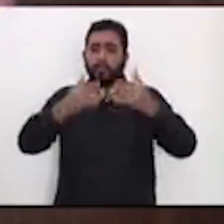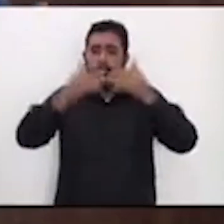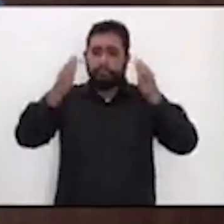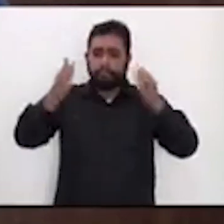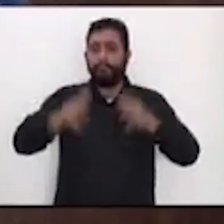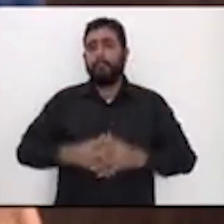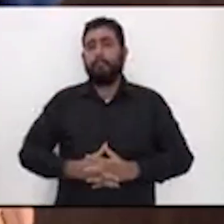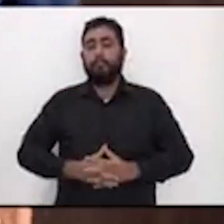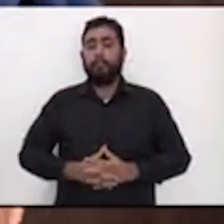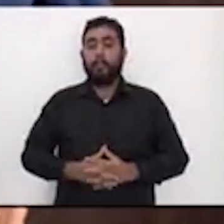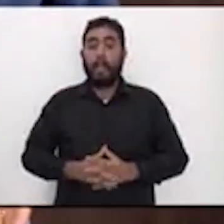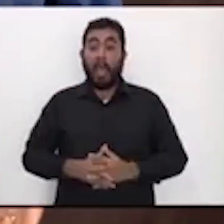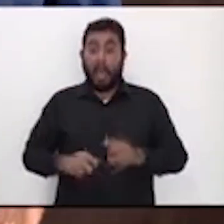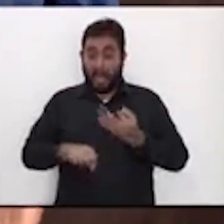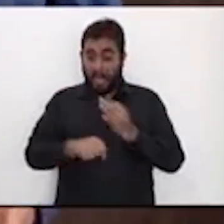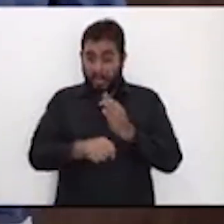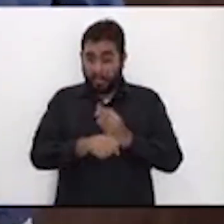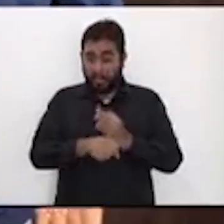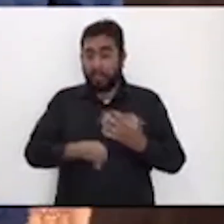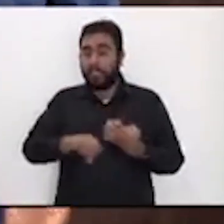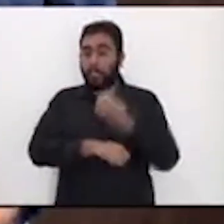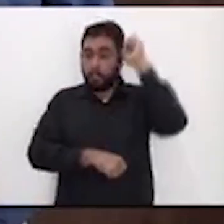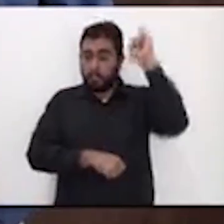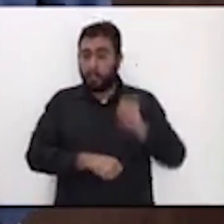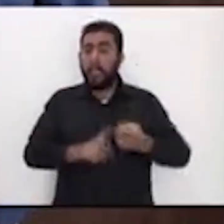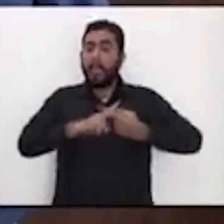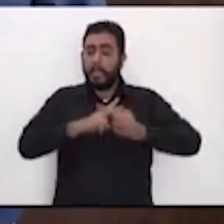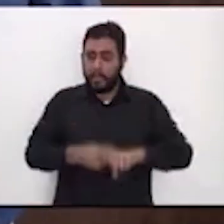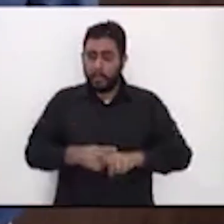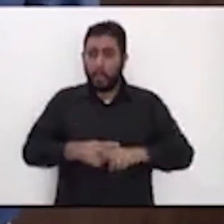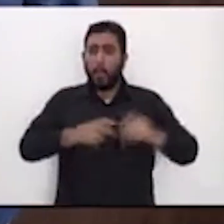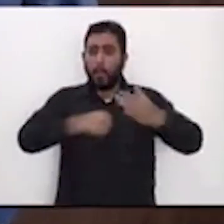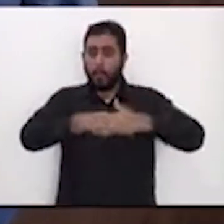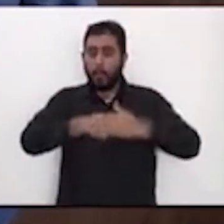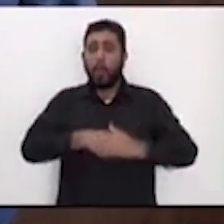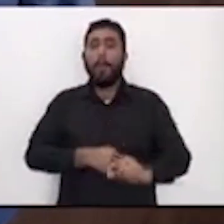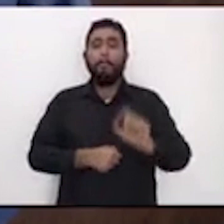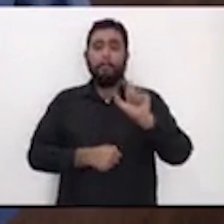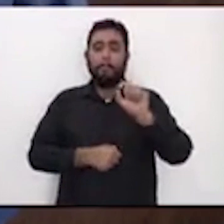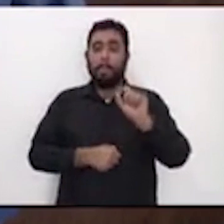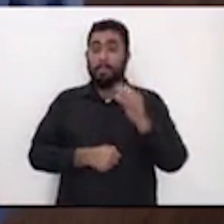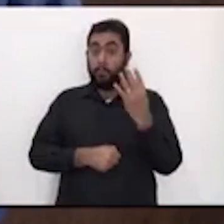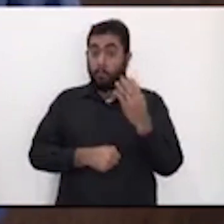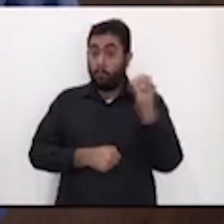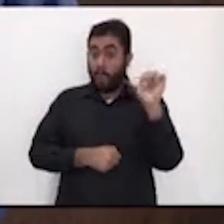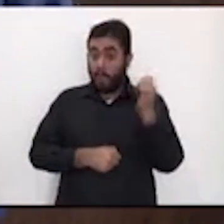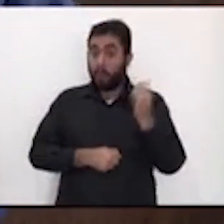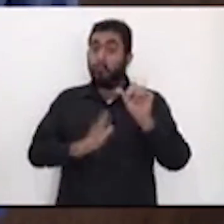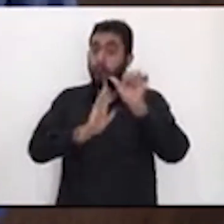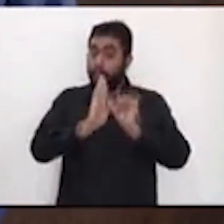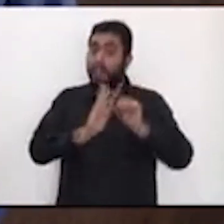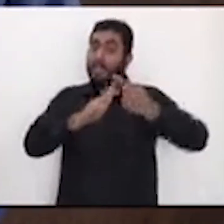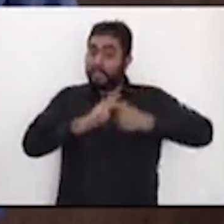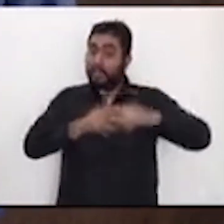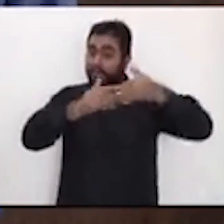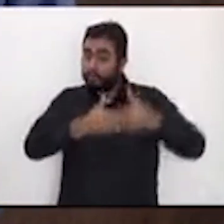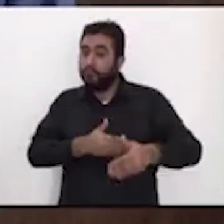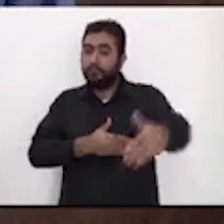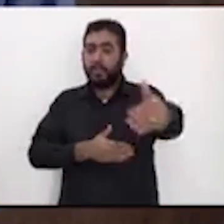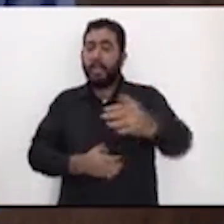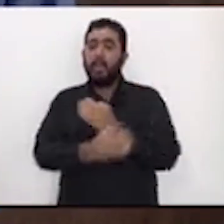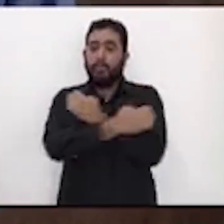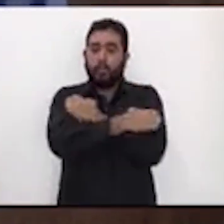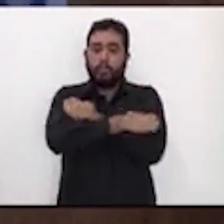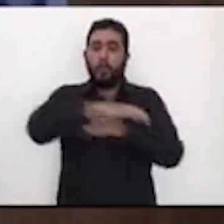En Sinaloa iniciaremos el próximo 24 de agosto todo lo que es la educación